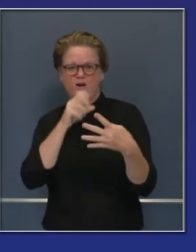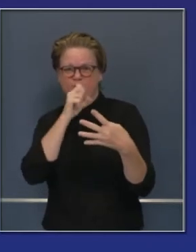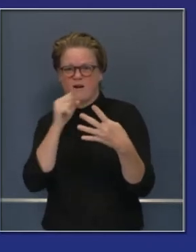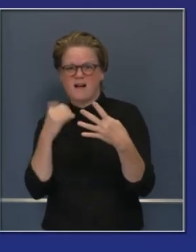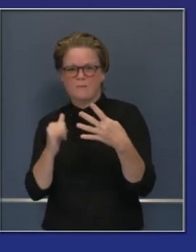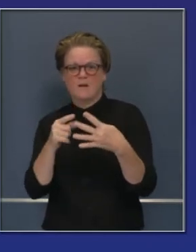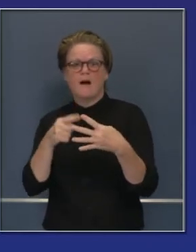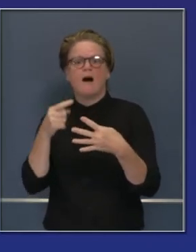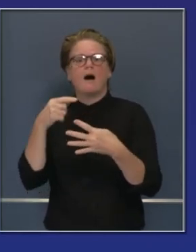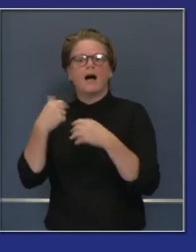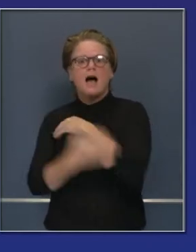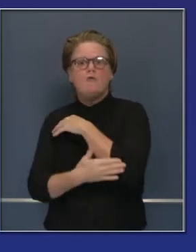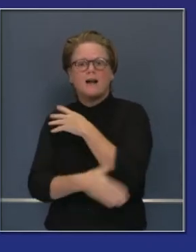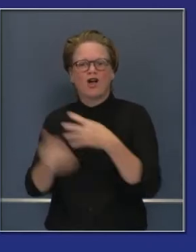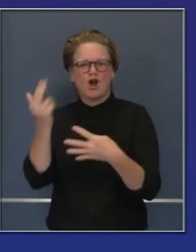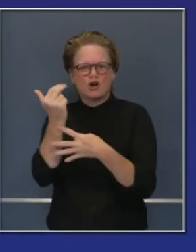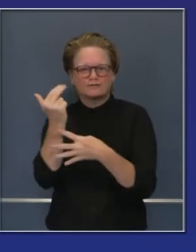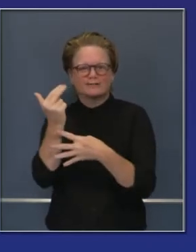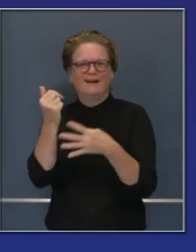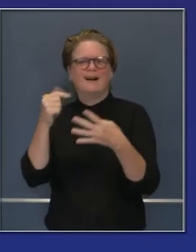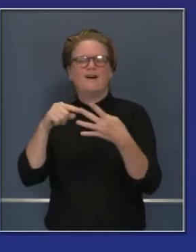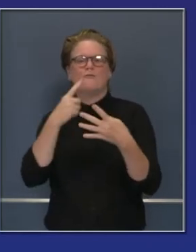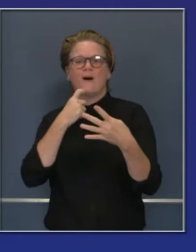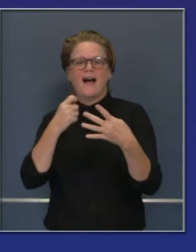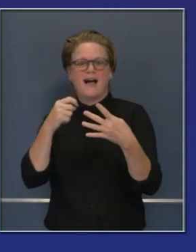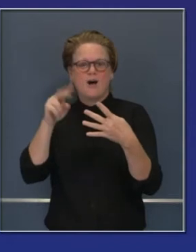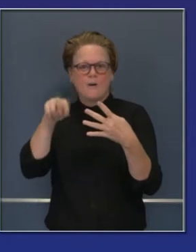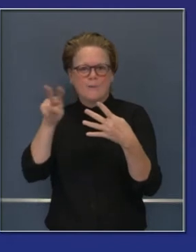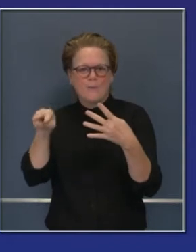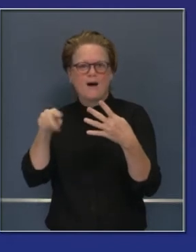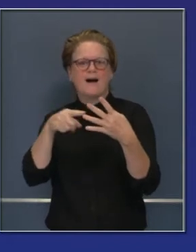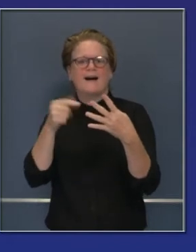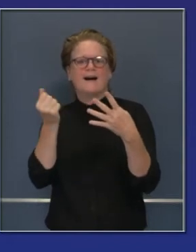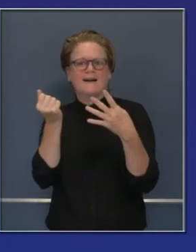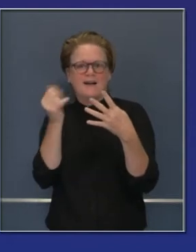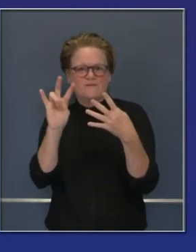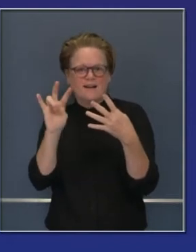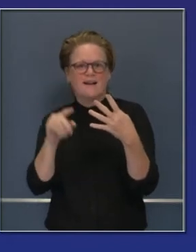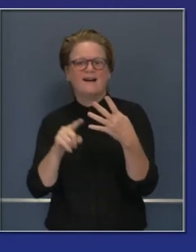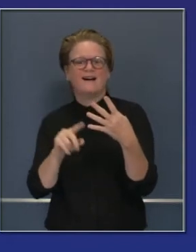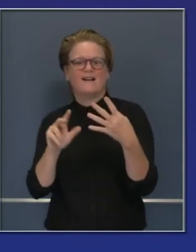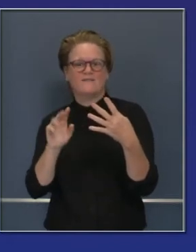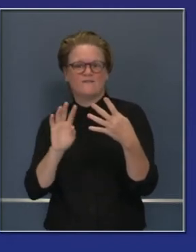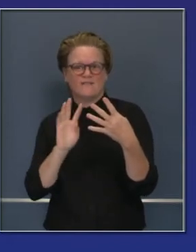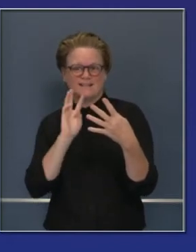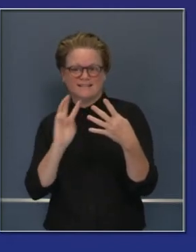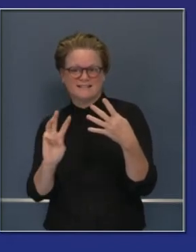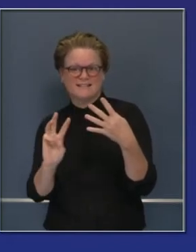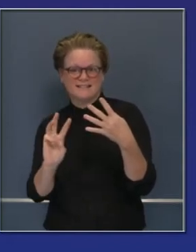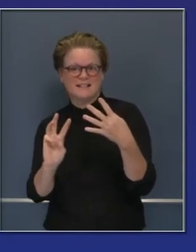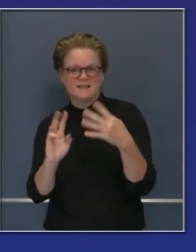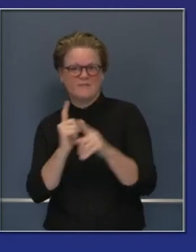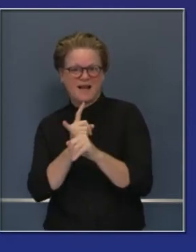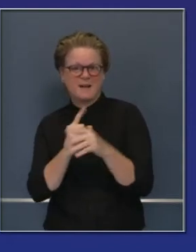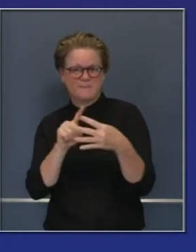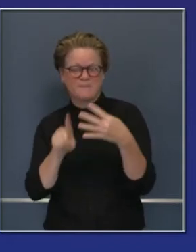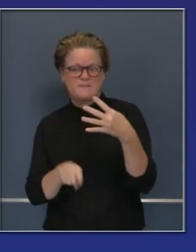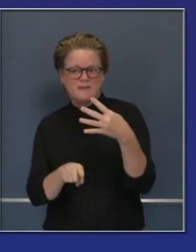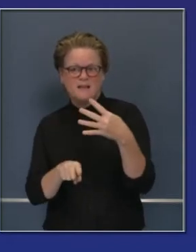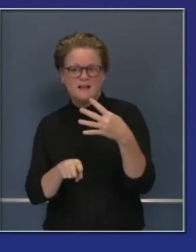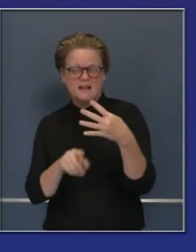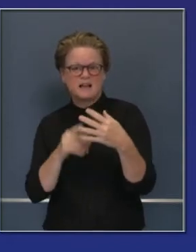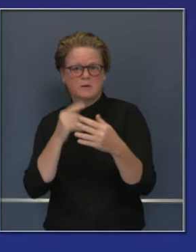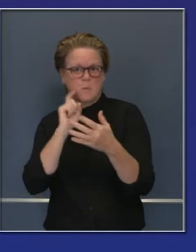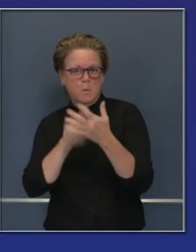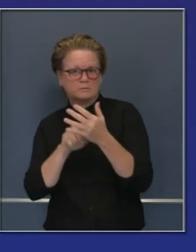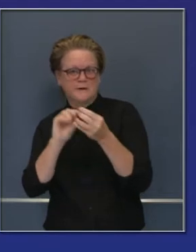en el morado, 13. En el rojo, 22. En el naranja, 17. Y en el amarillo, 6. Se estaba logrando algo